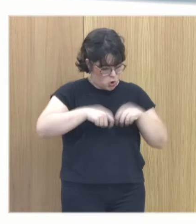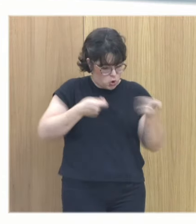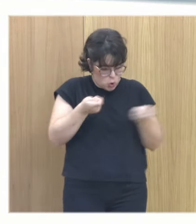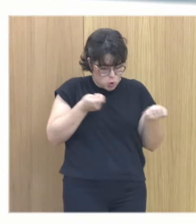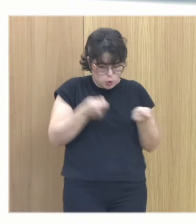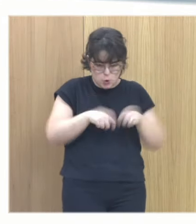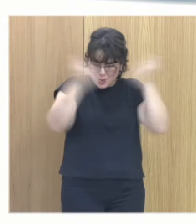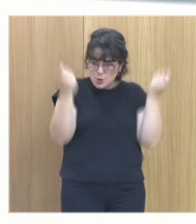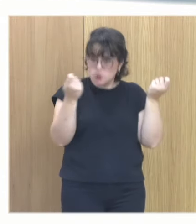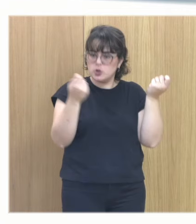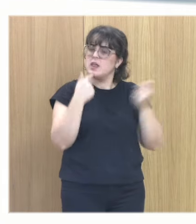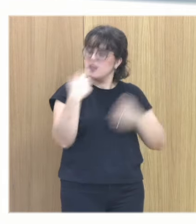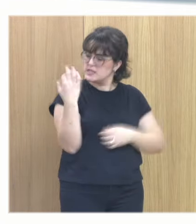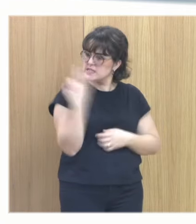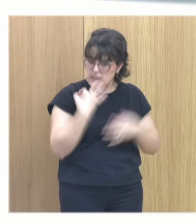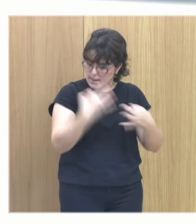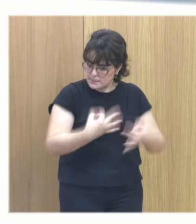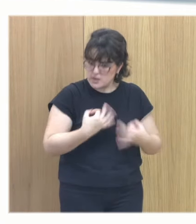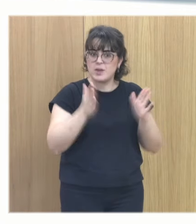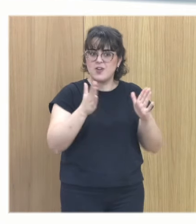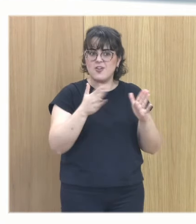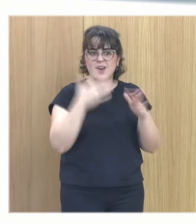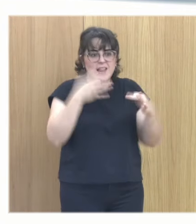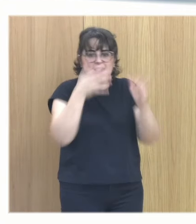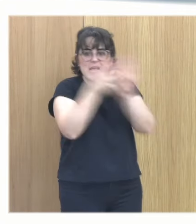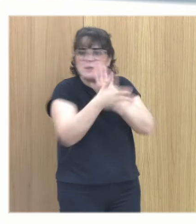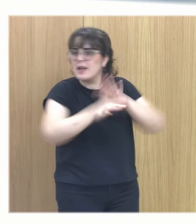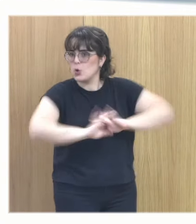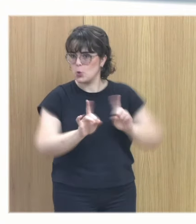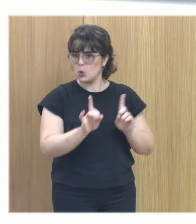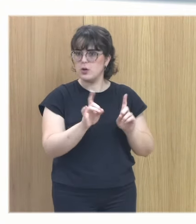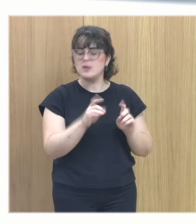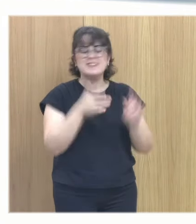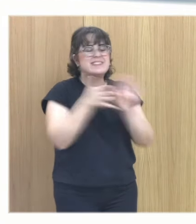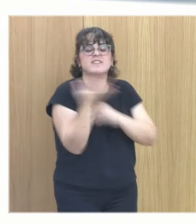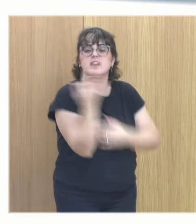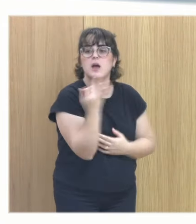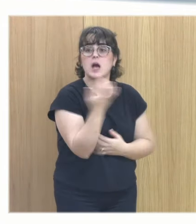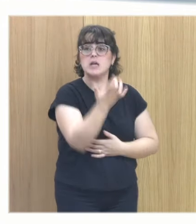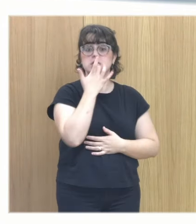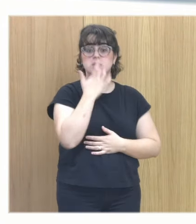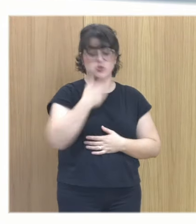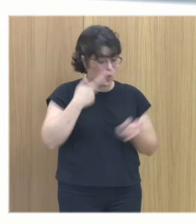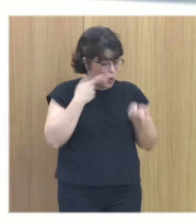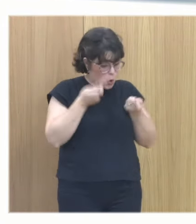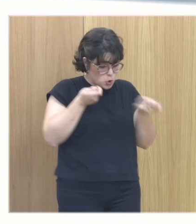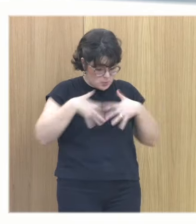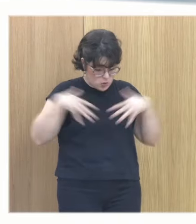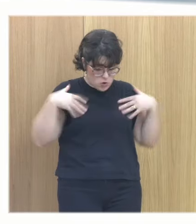lo formulamos técnicamente siempre pero no explicamos qué significa esto qué significa esto significa que cuando yo me desregulo